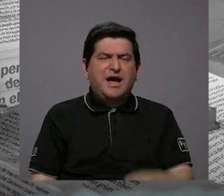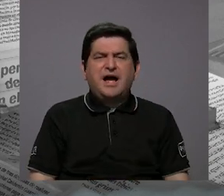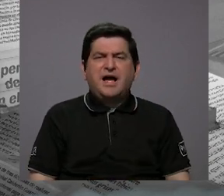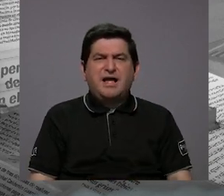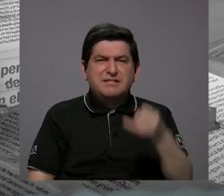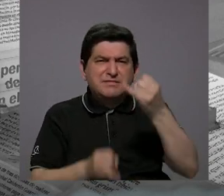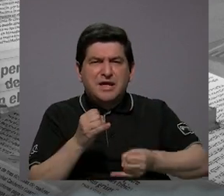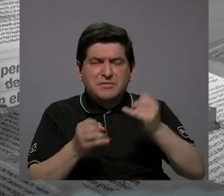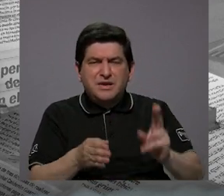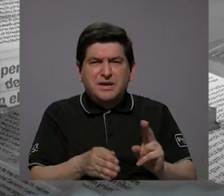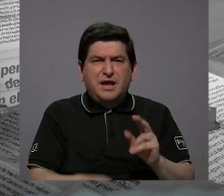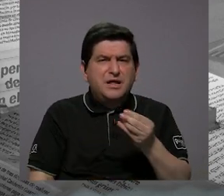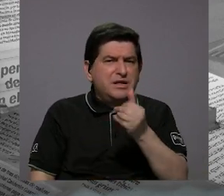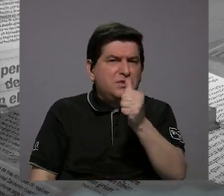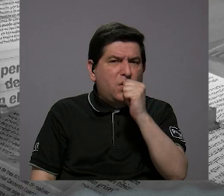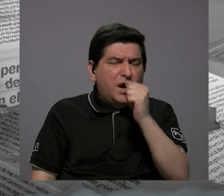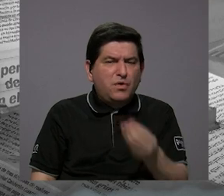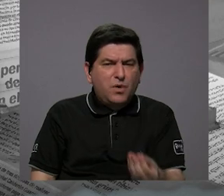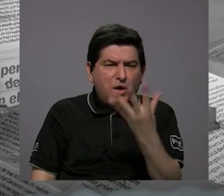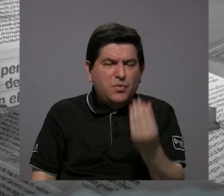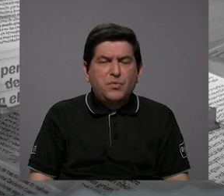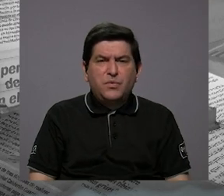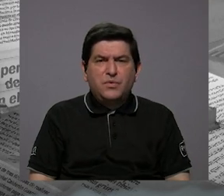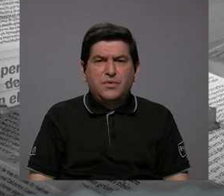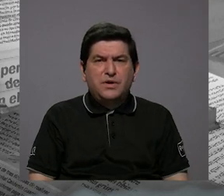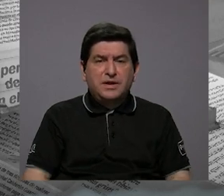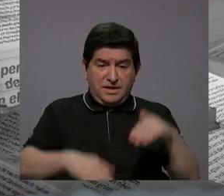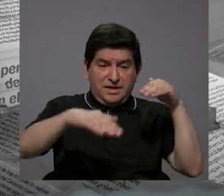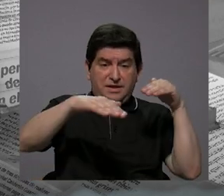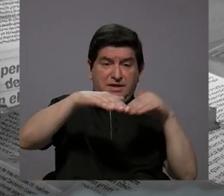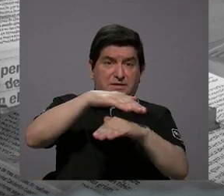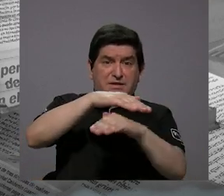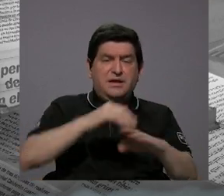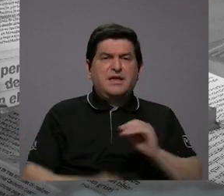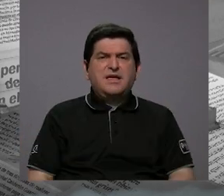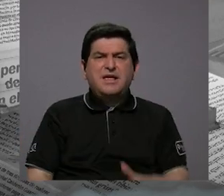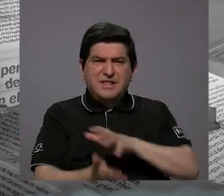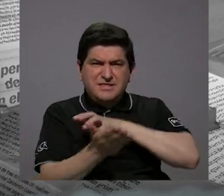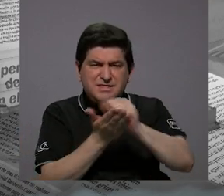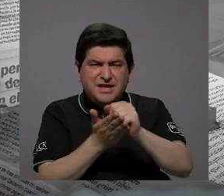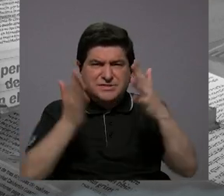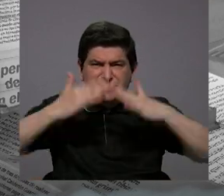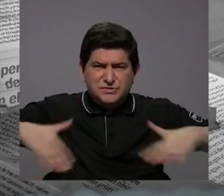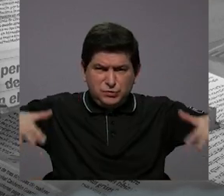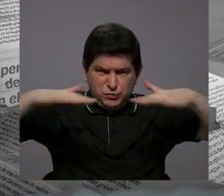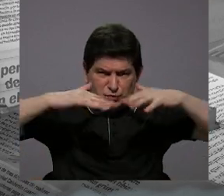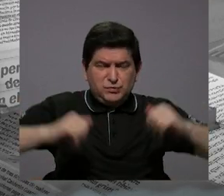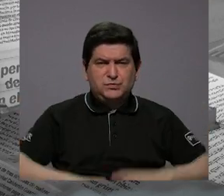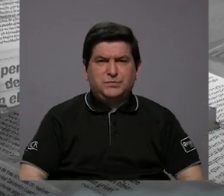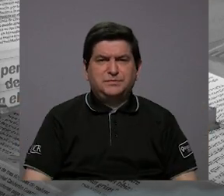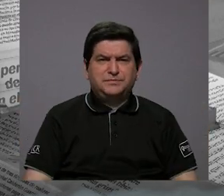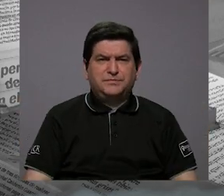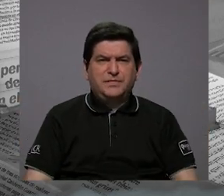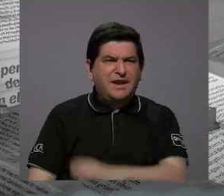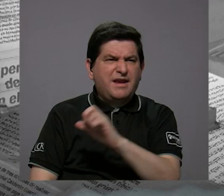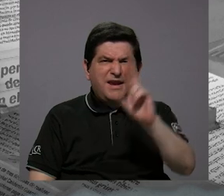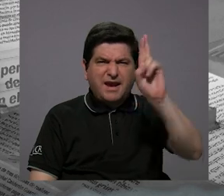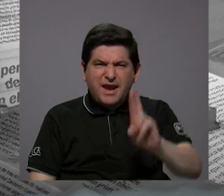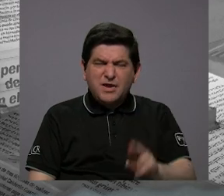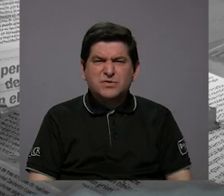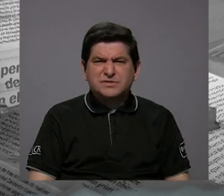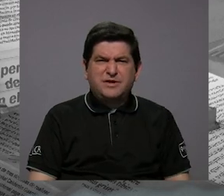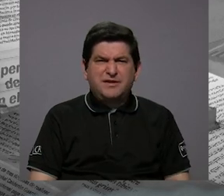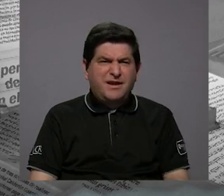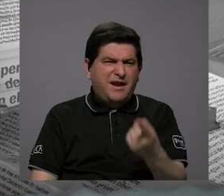acuíferos, la contaminación de las aguas subterráneas y el daño ecológico. Empecemos, aquí en Costa Rica